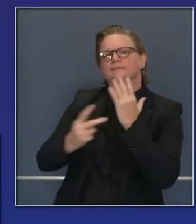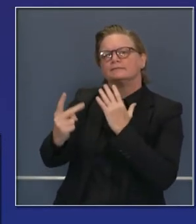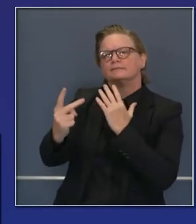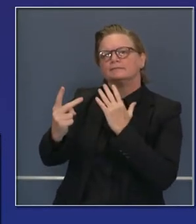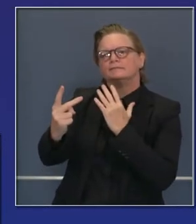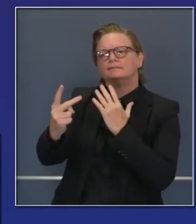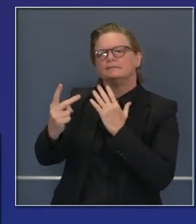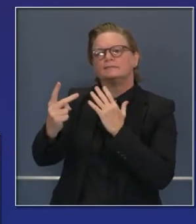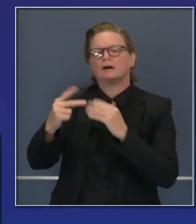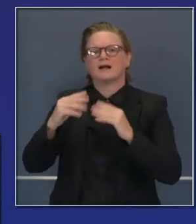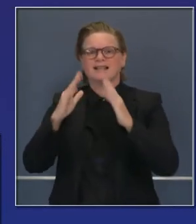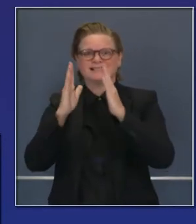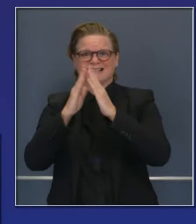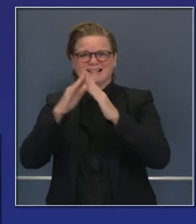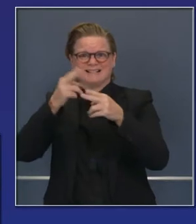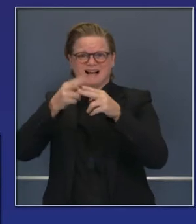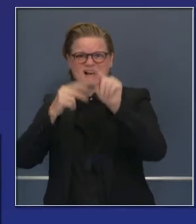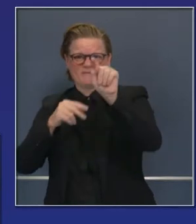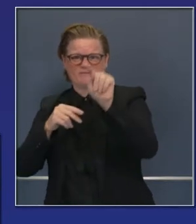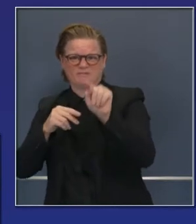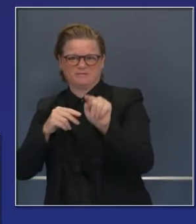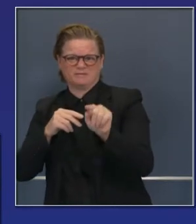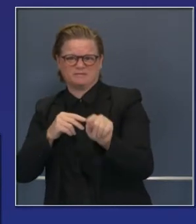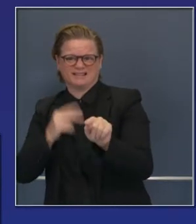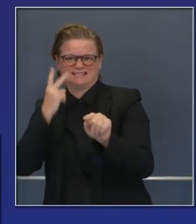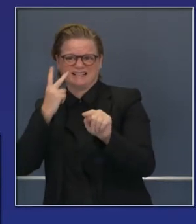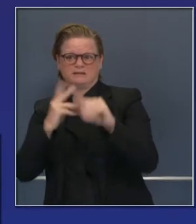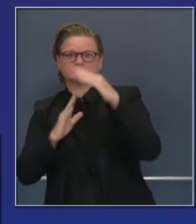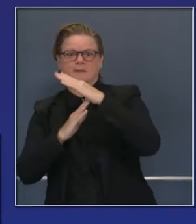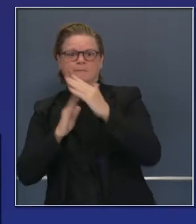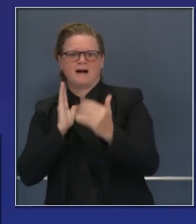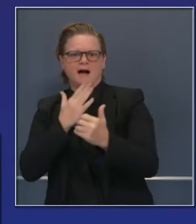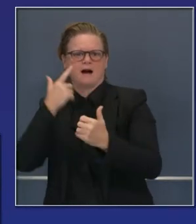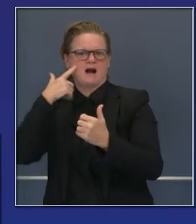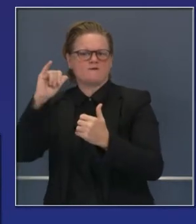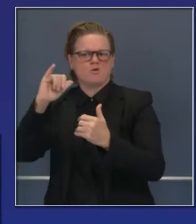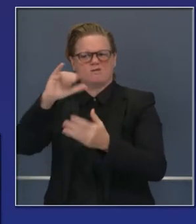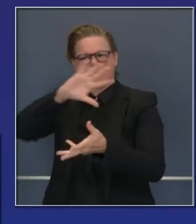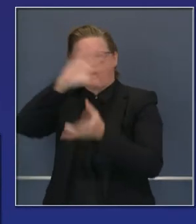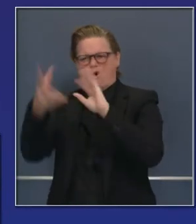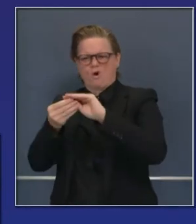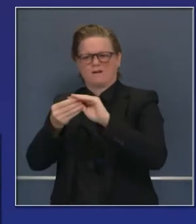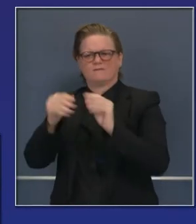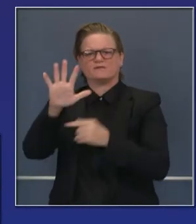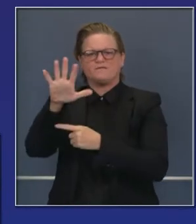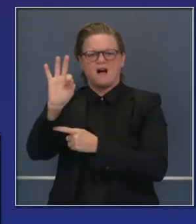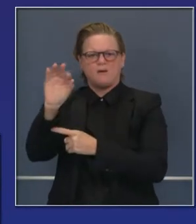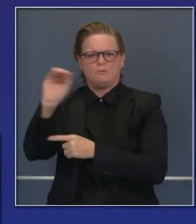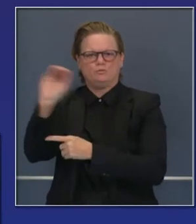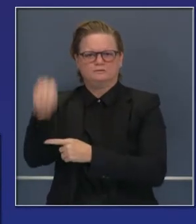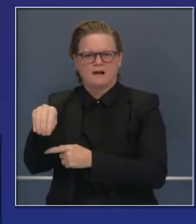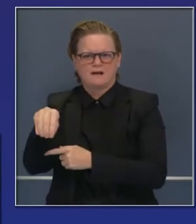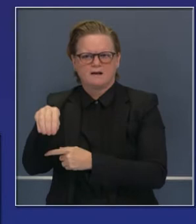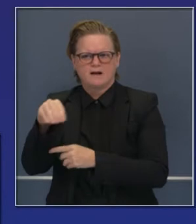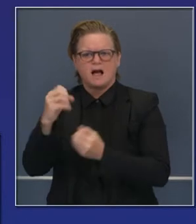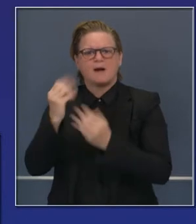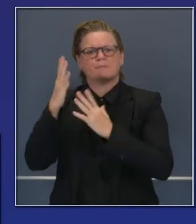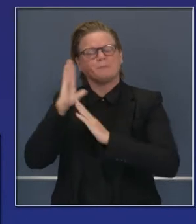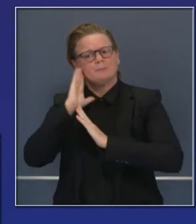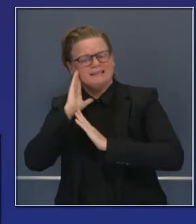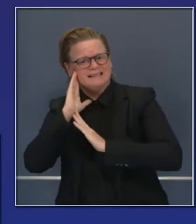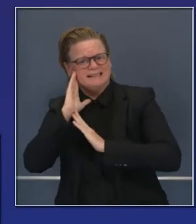En California, pueden ver, estamos al 59% del total de camas